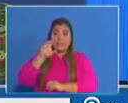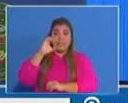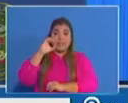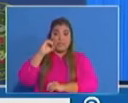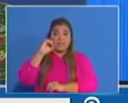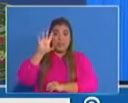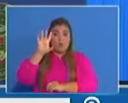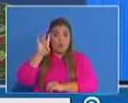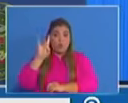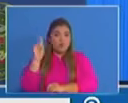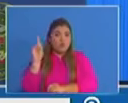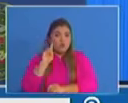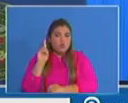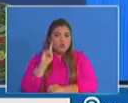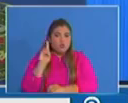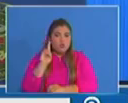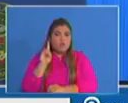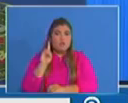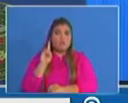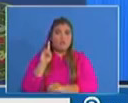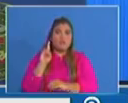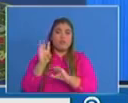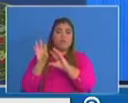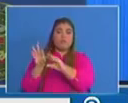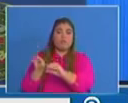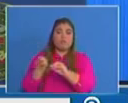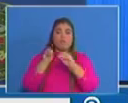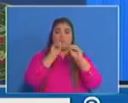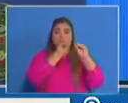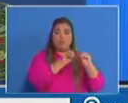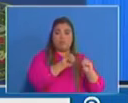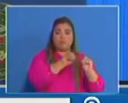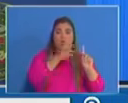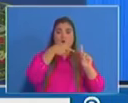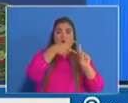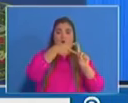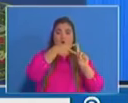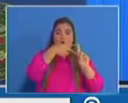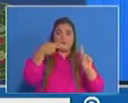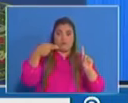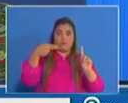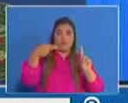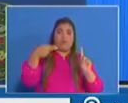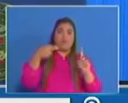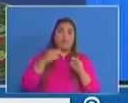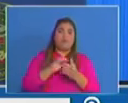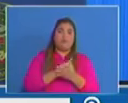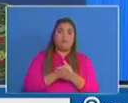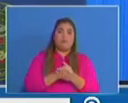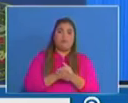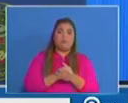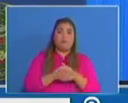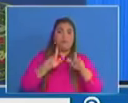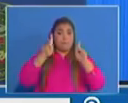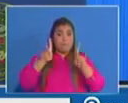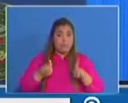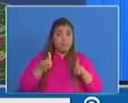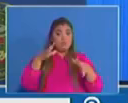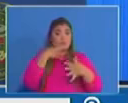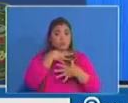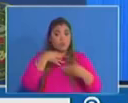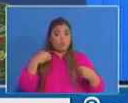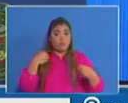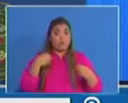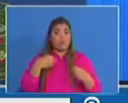encuentran en hoteles hospital. Recuperados por clínica, tenemos